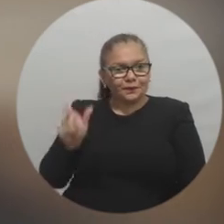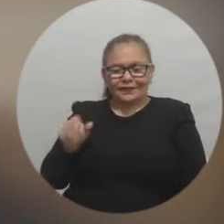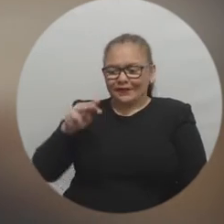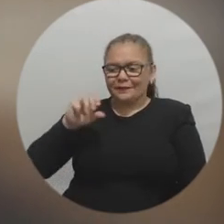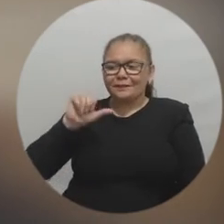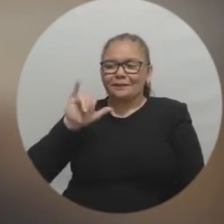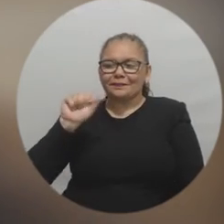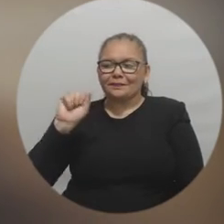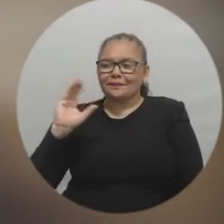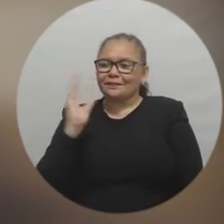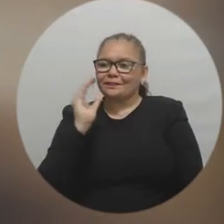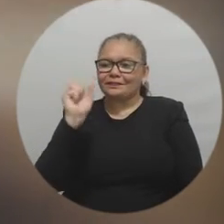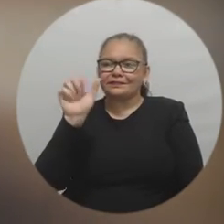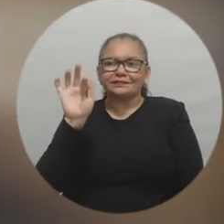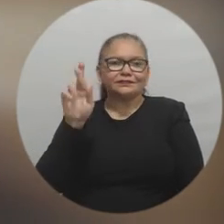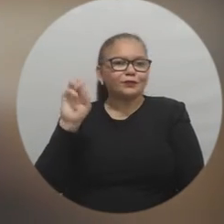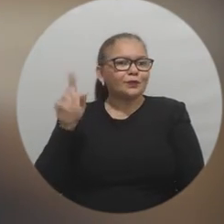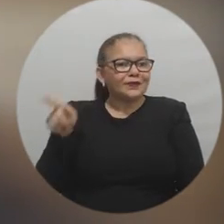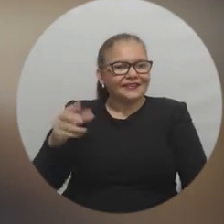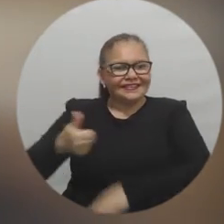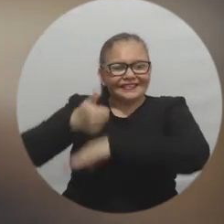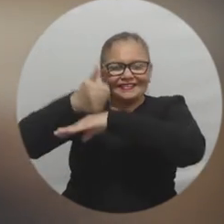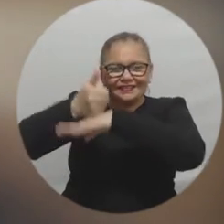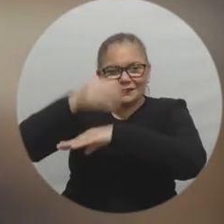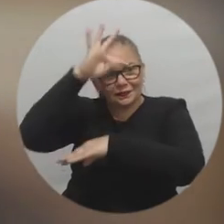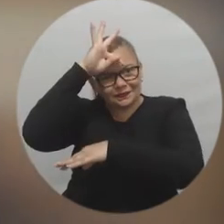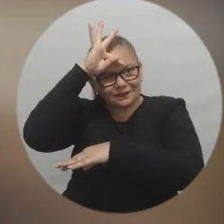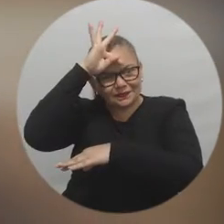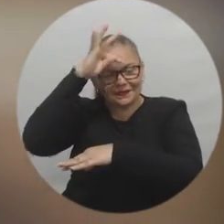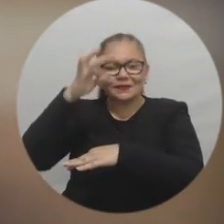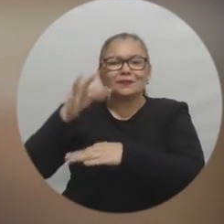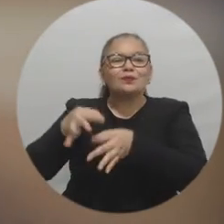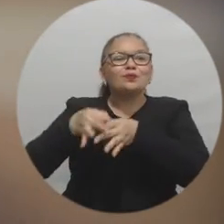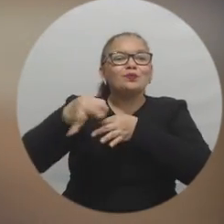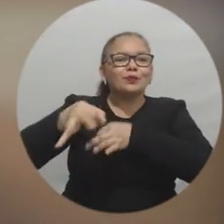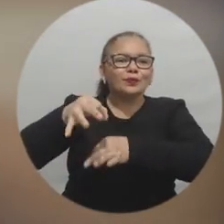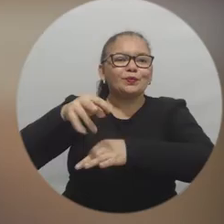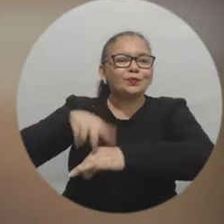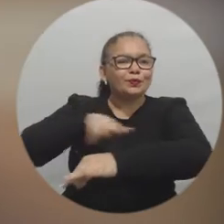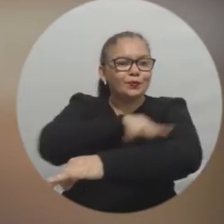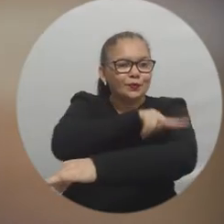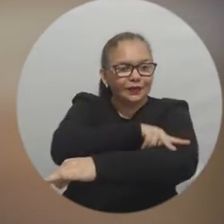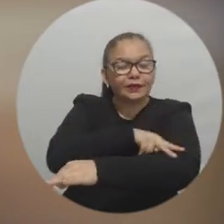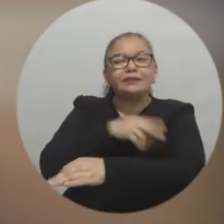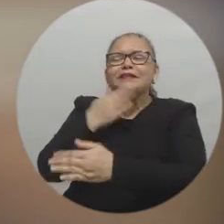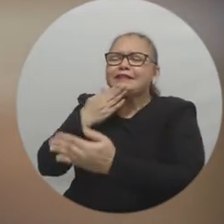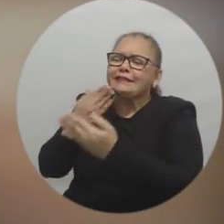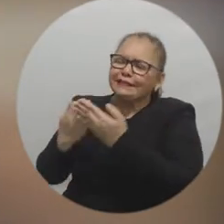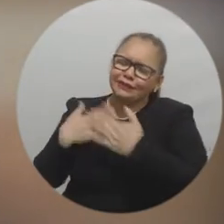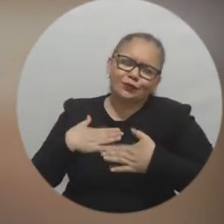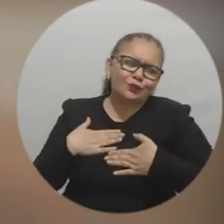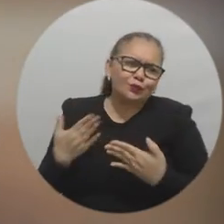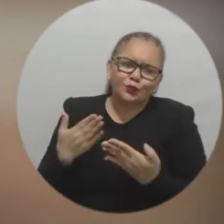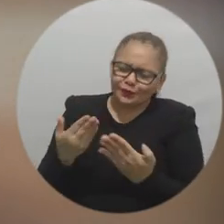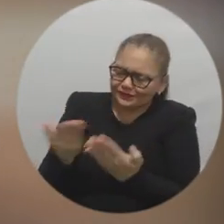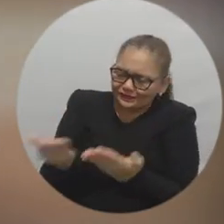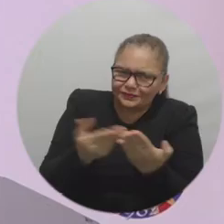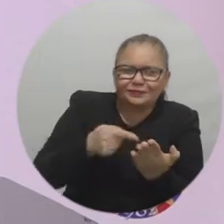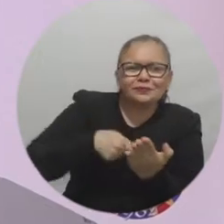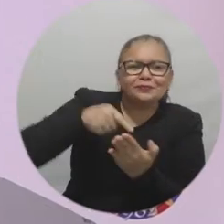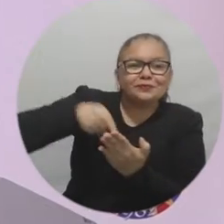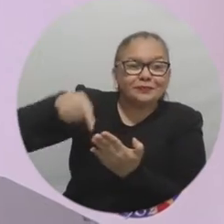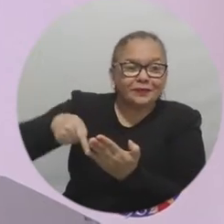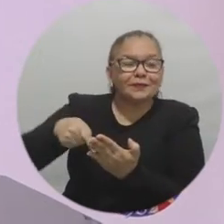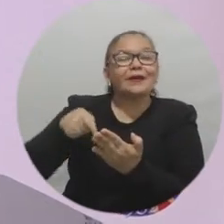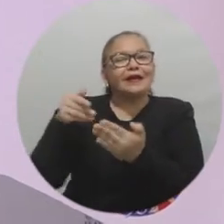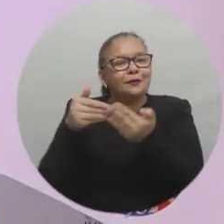Estamos aquí acompañando la doctora Mayra Castro, gerente de la S de Pidijay, con quien gracias a su disposición acabamos de firmar un convenio de cooperación